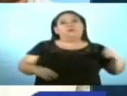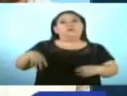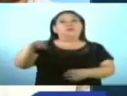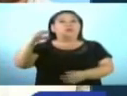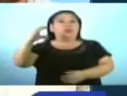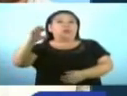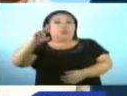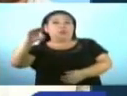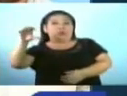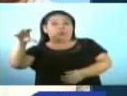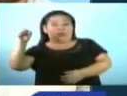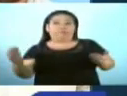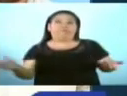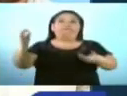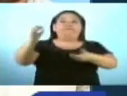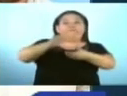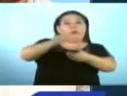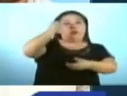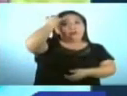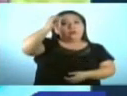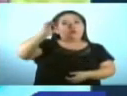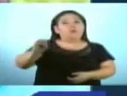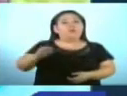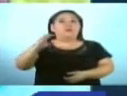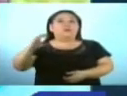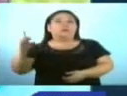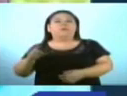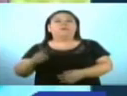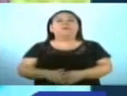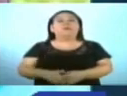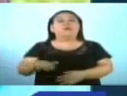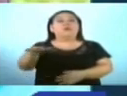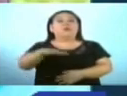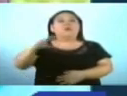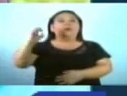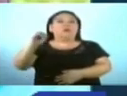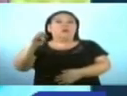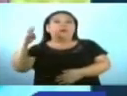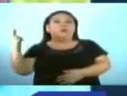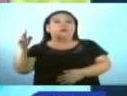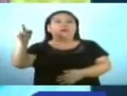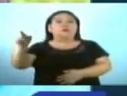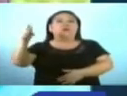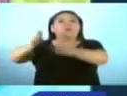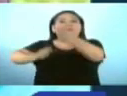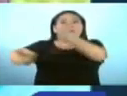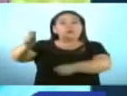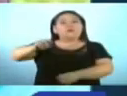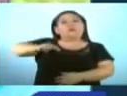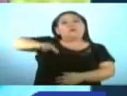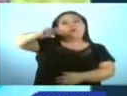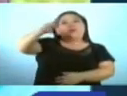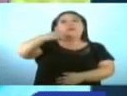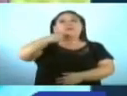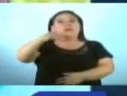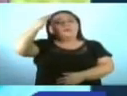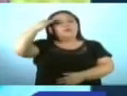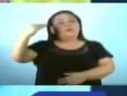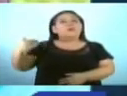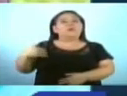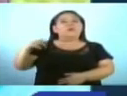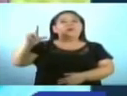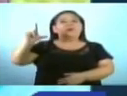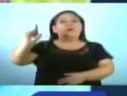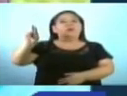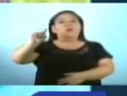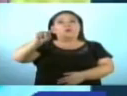Alemán en coalición con Nuevas Ideas y CD. En el caso de la zona oriental, el municipio de Usulután Norte, la alcaldesa electa fue Luz